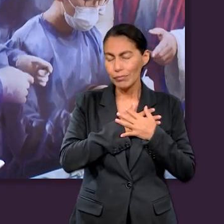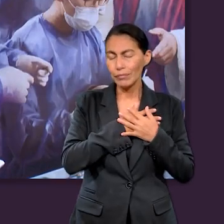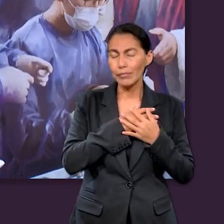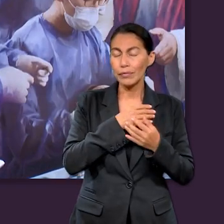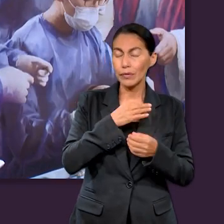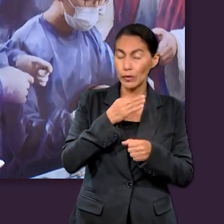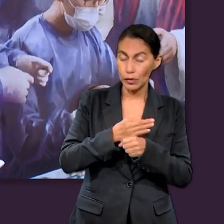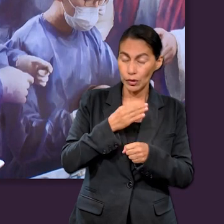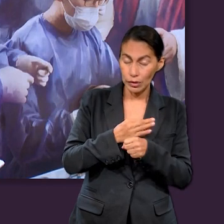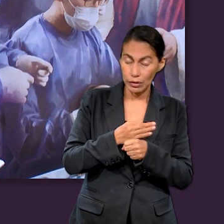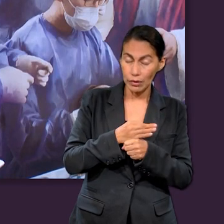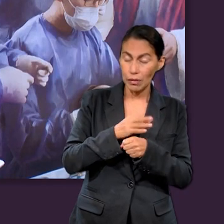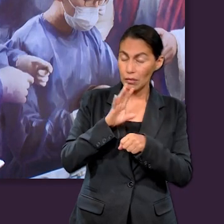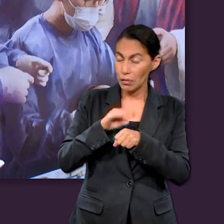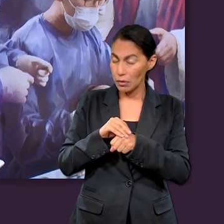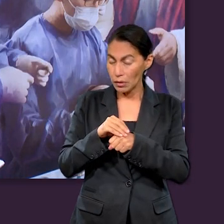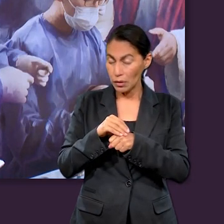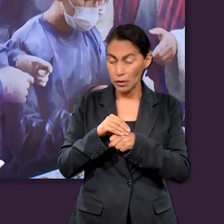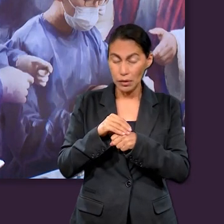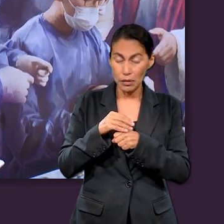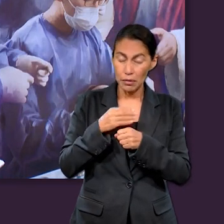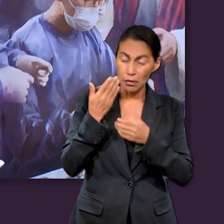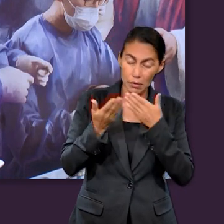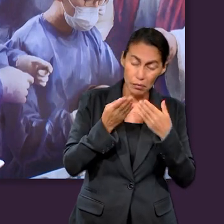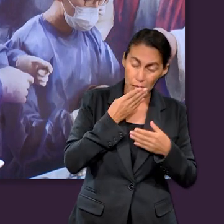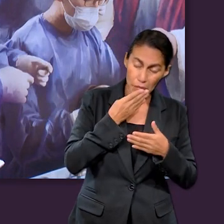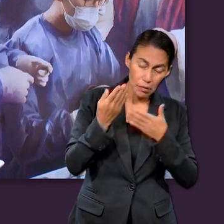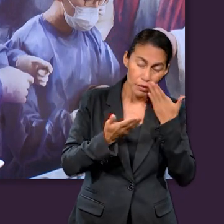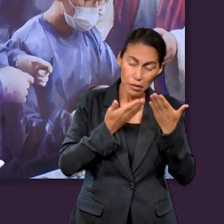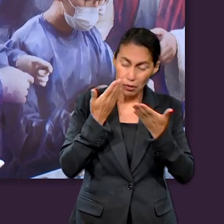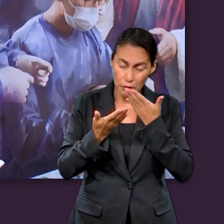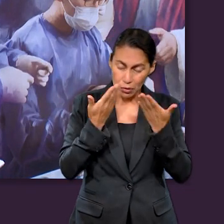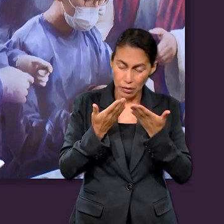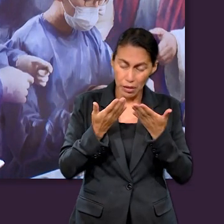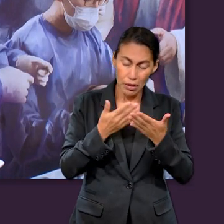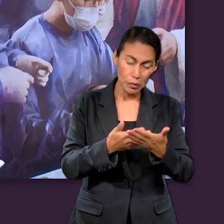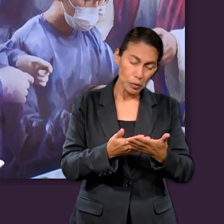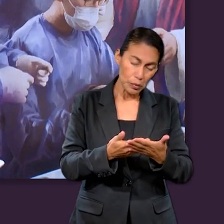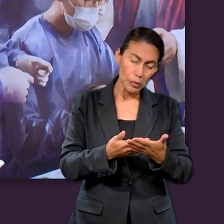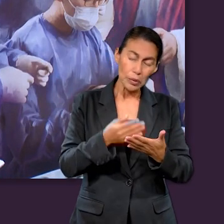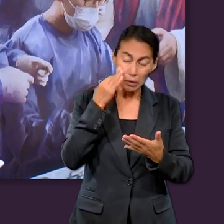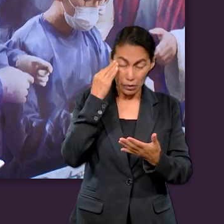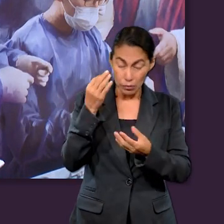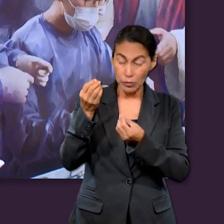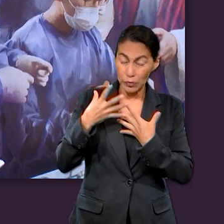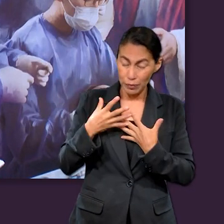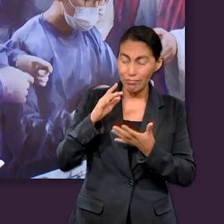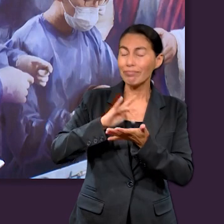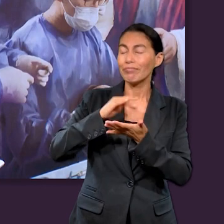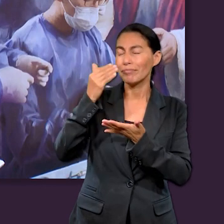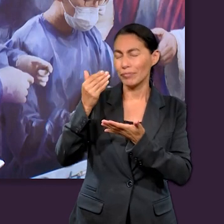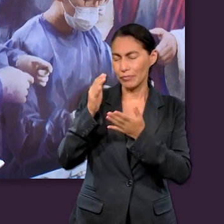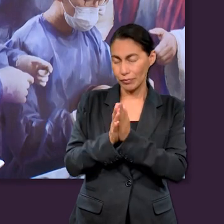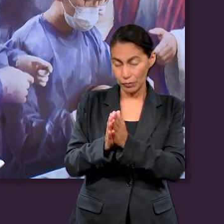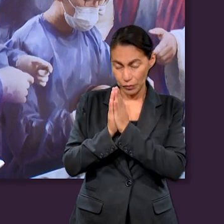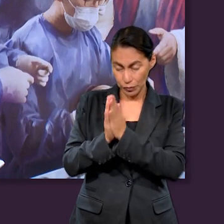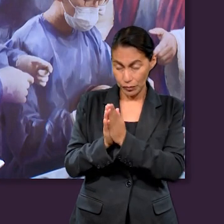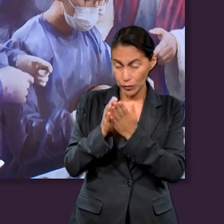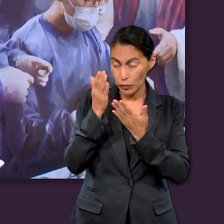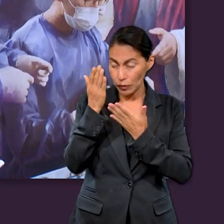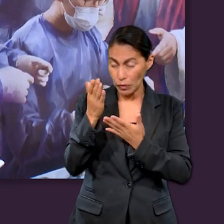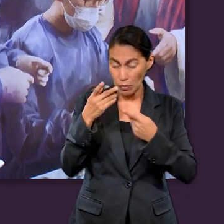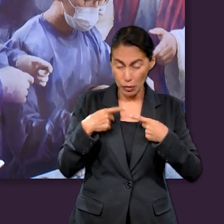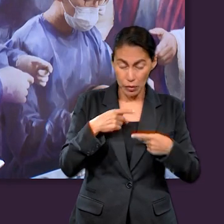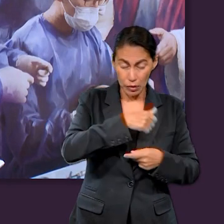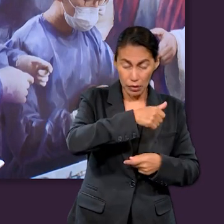gracias por permitirnos este espacio para profundizar en tu palabra. Queremos rogarte por cada amigo que nos ve, para